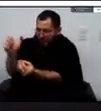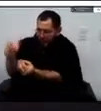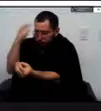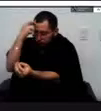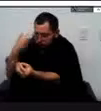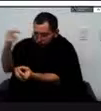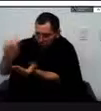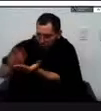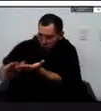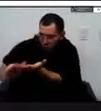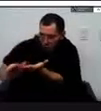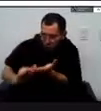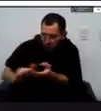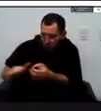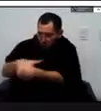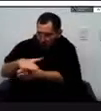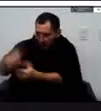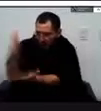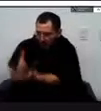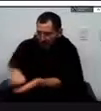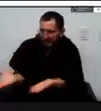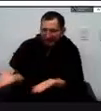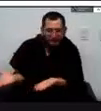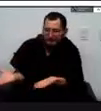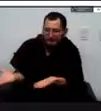han surgido en el transcurso